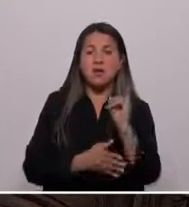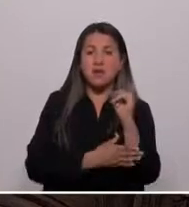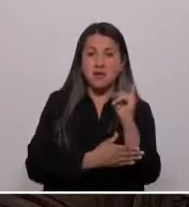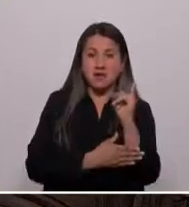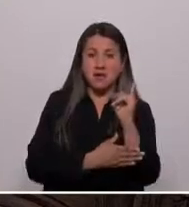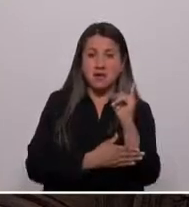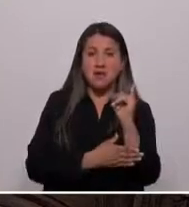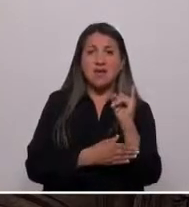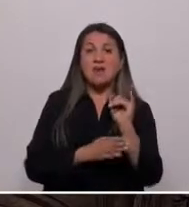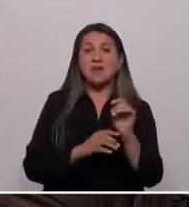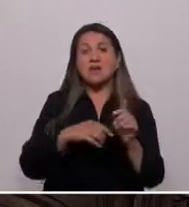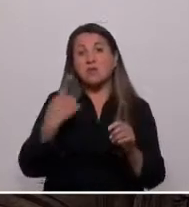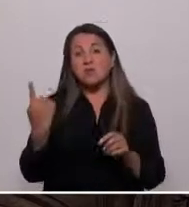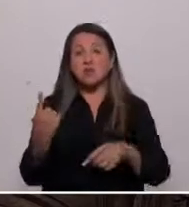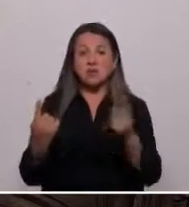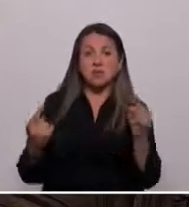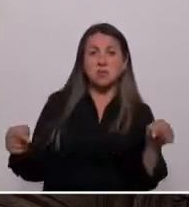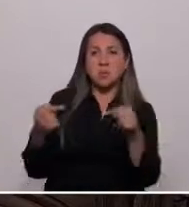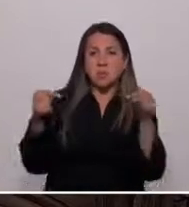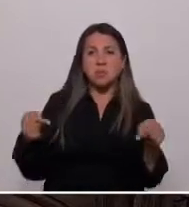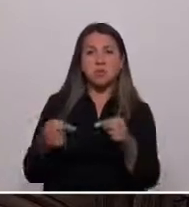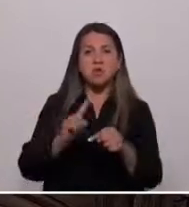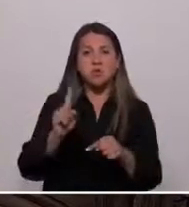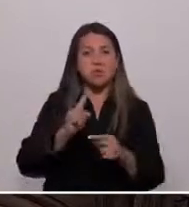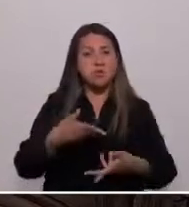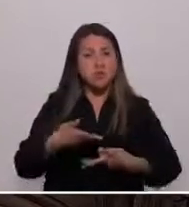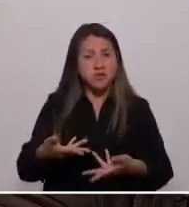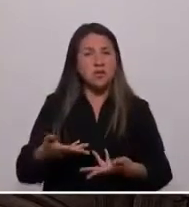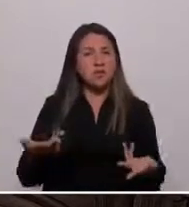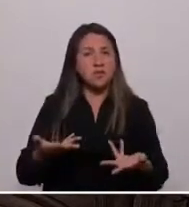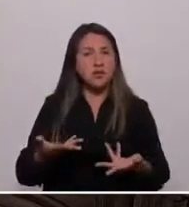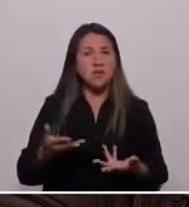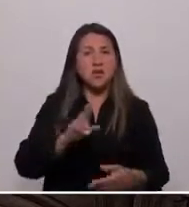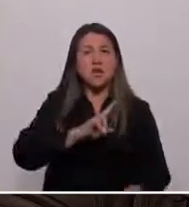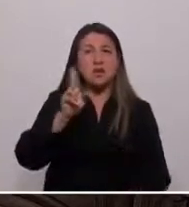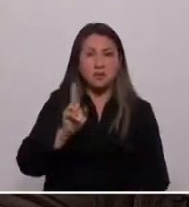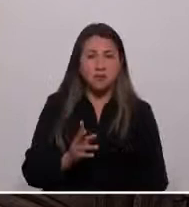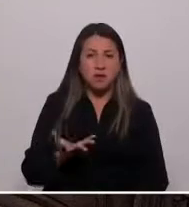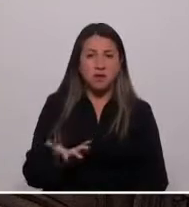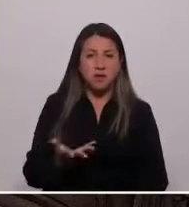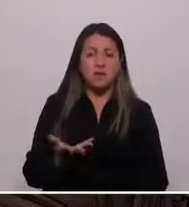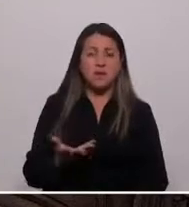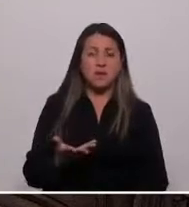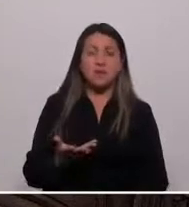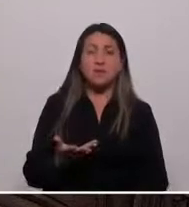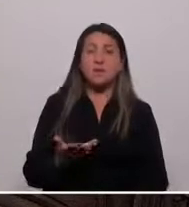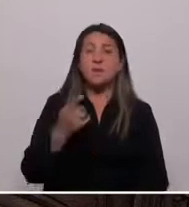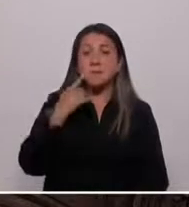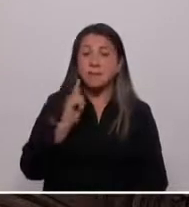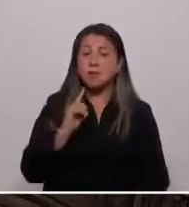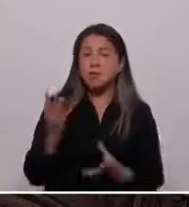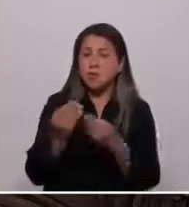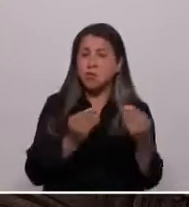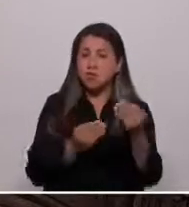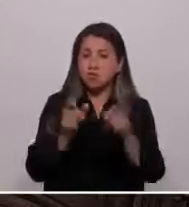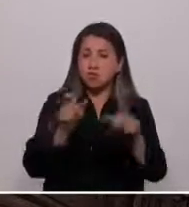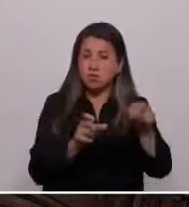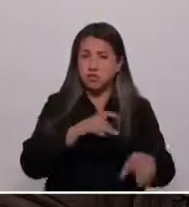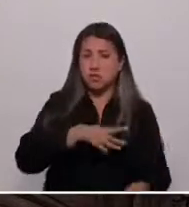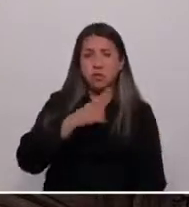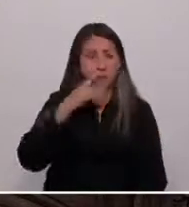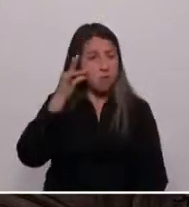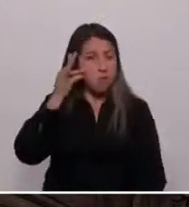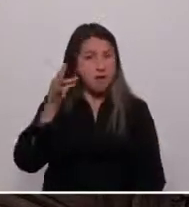de unos contra los otros, nosotros ofrecemos una república unida. Con el apoyo de miles de chilenos y de ciudadanos ingresaremos a